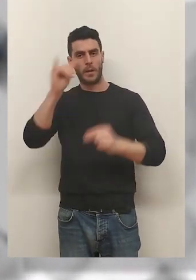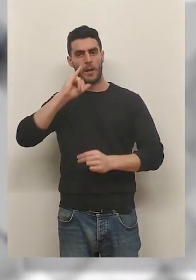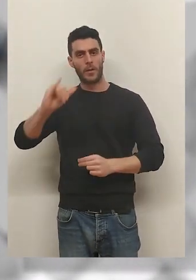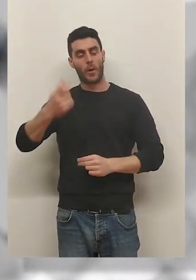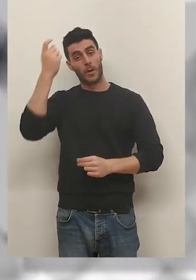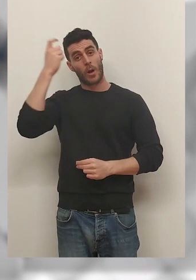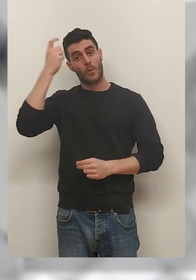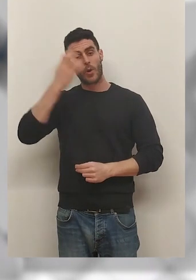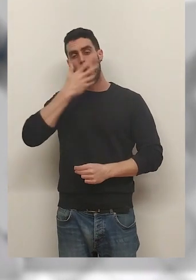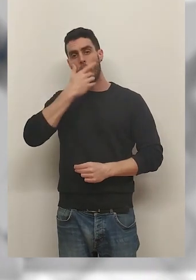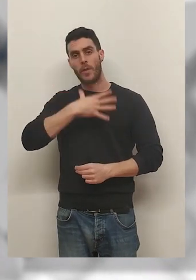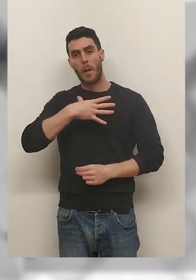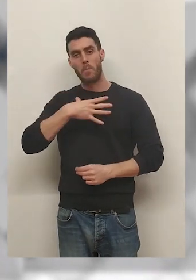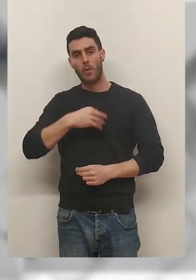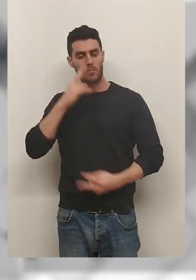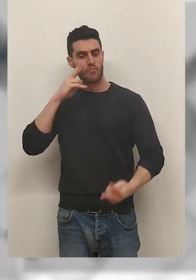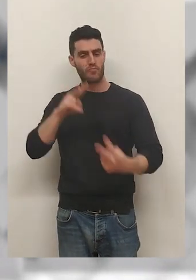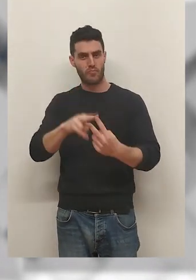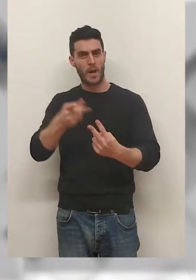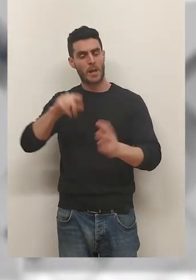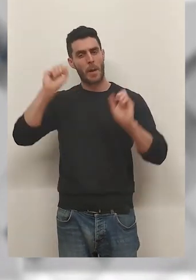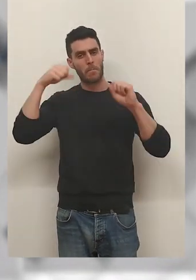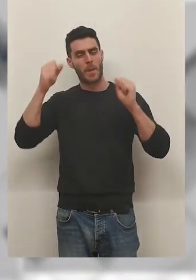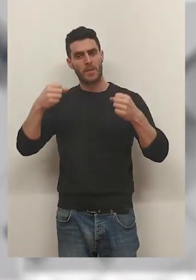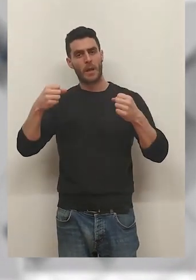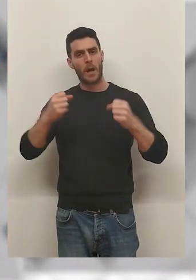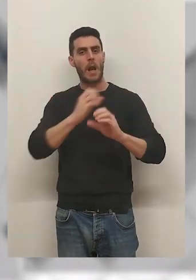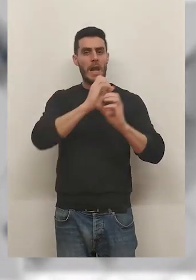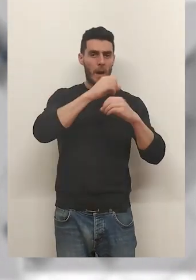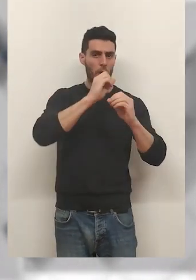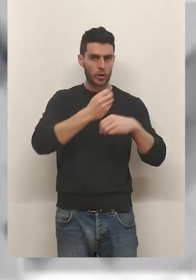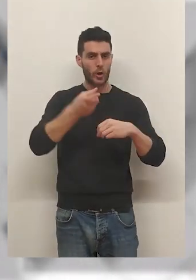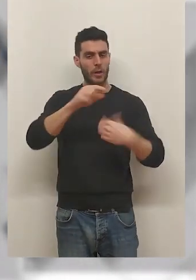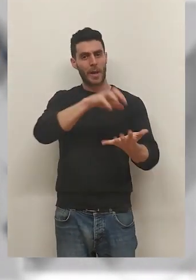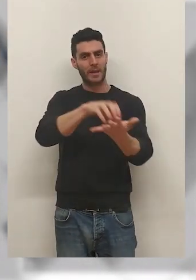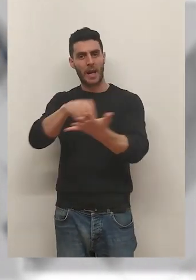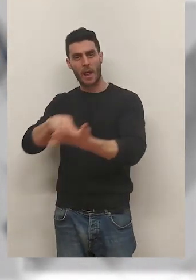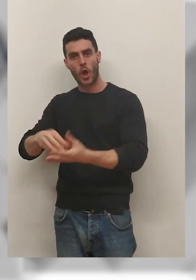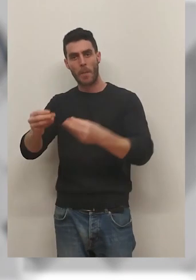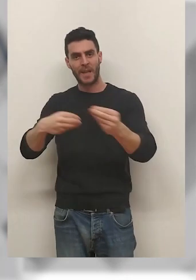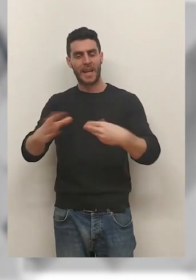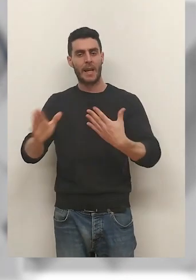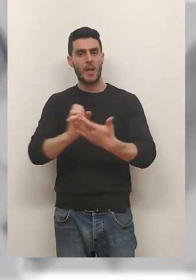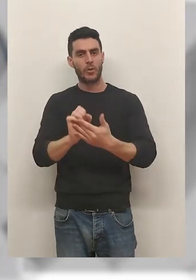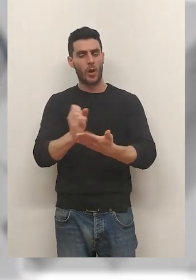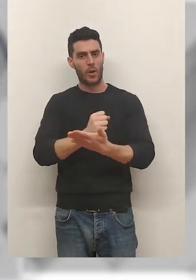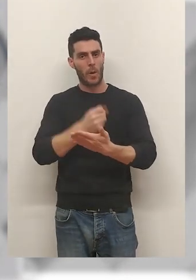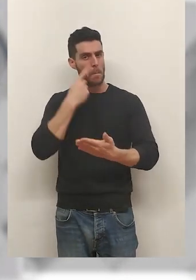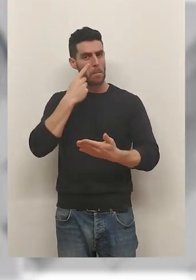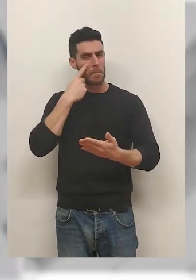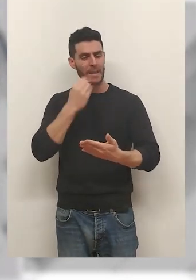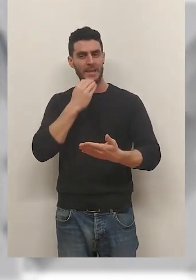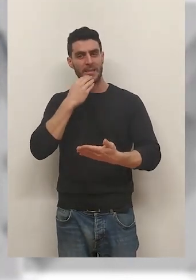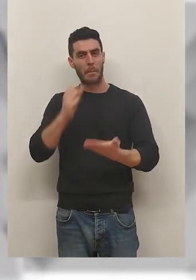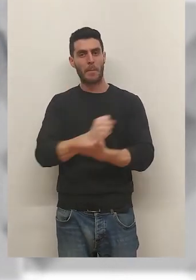Rioja. Los estudiantes pueden conocer en primera persona y de forma práctica los laboratorios y todas las instalaciones y materiales que van a encontrarse si